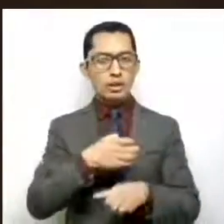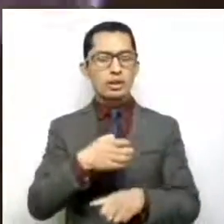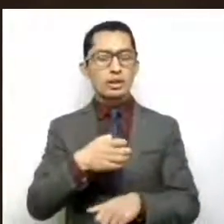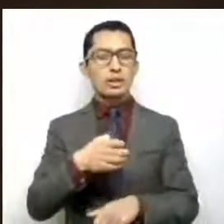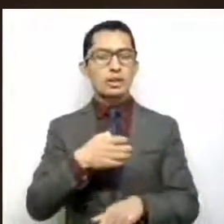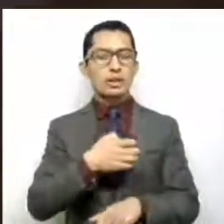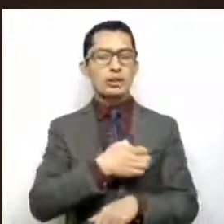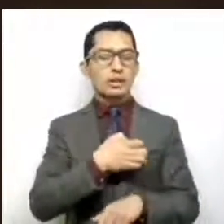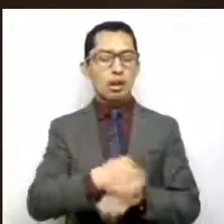a los seis días del mes de abril…